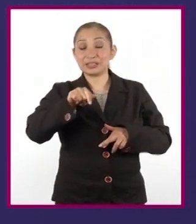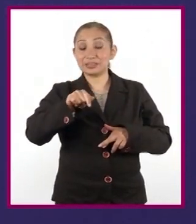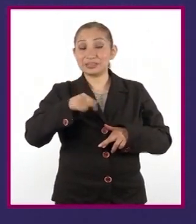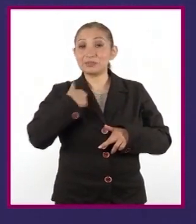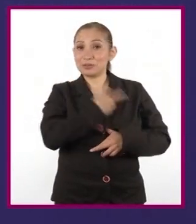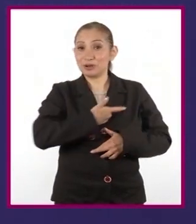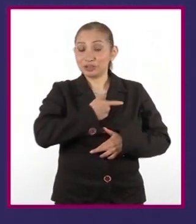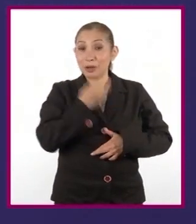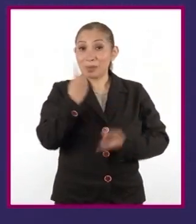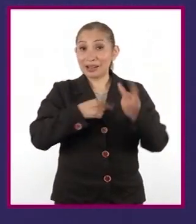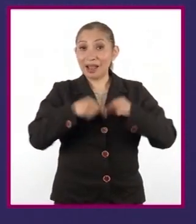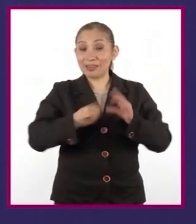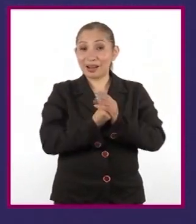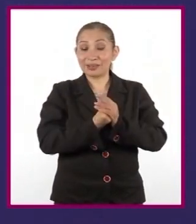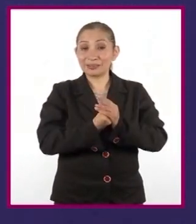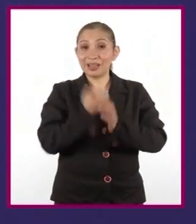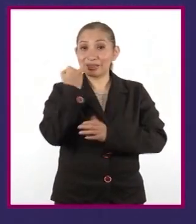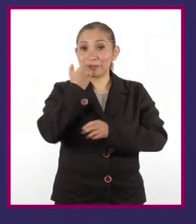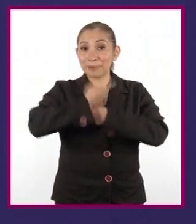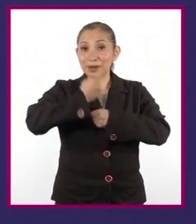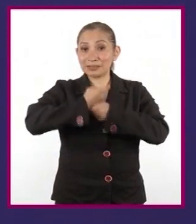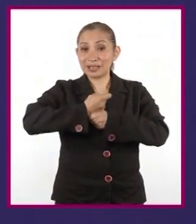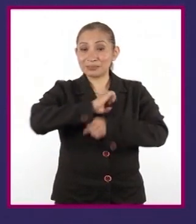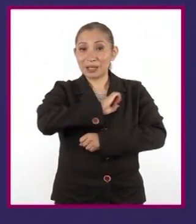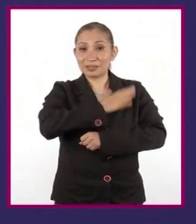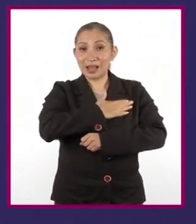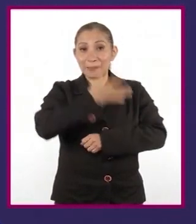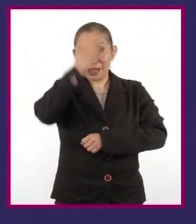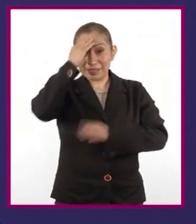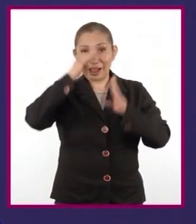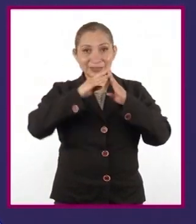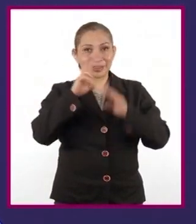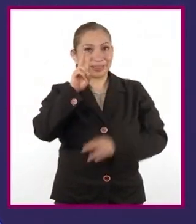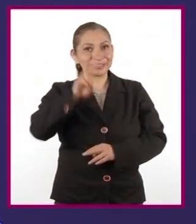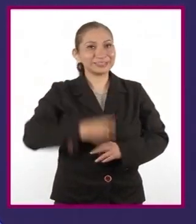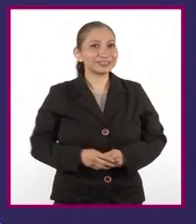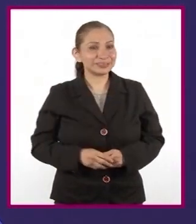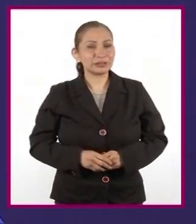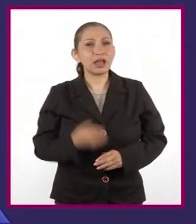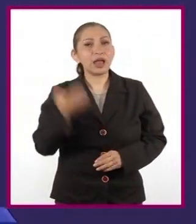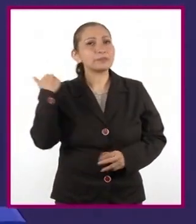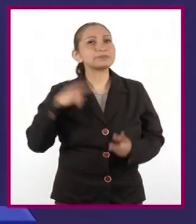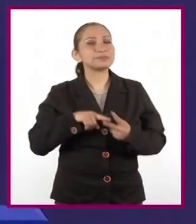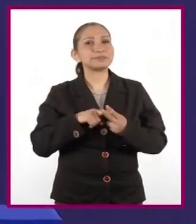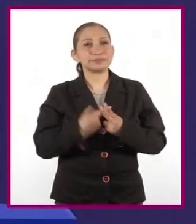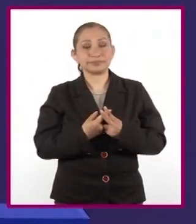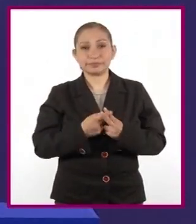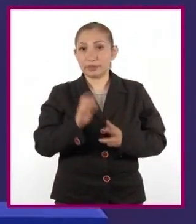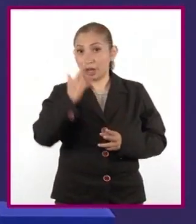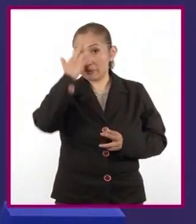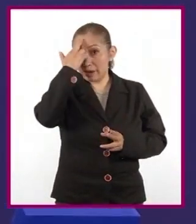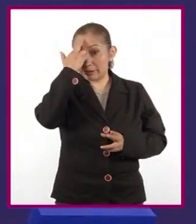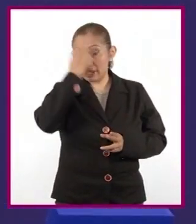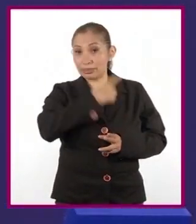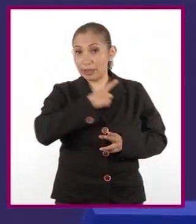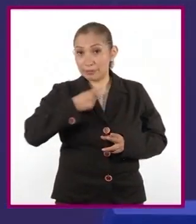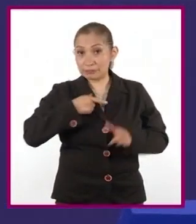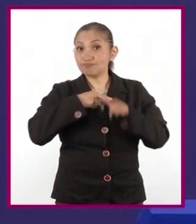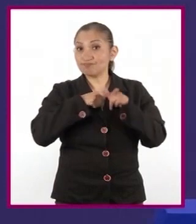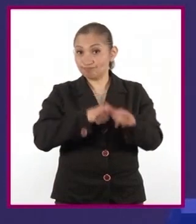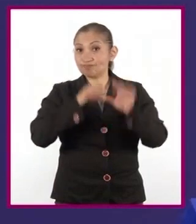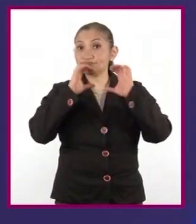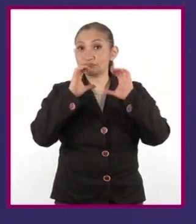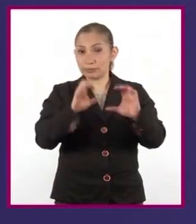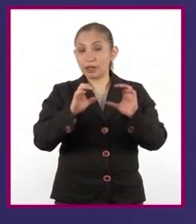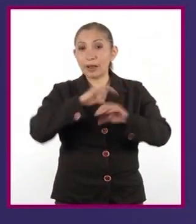en otra sesión de Lengua Materna en Aprende en Casa 2. Antes de iniciar, les recuerdo que debemos seguir cuidándonos,